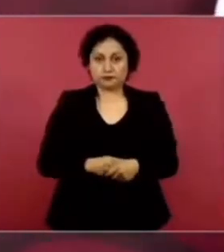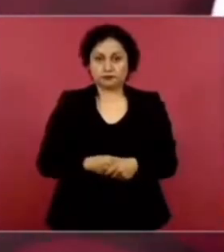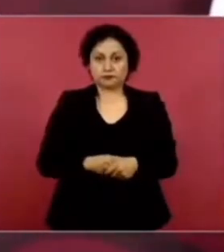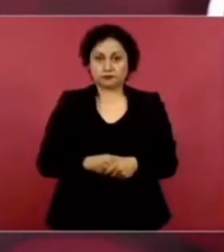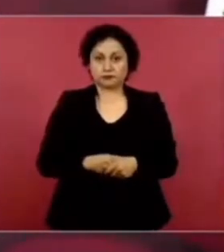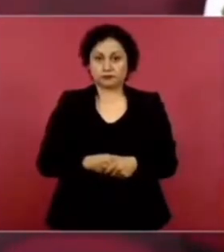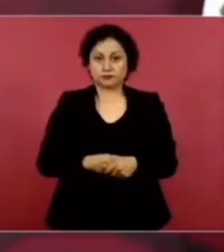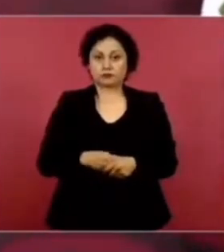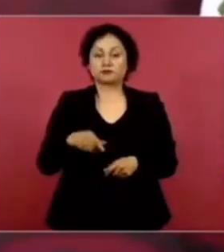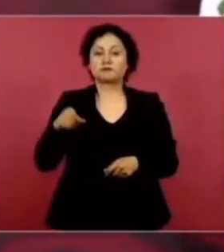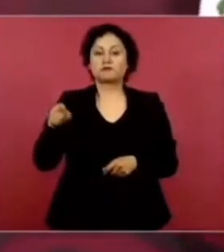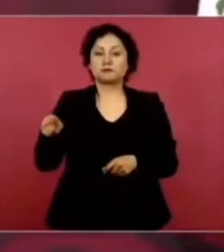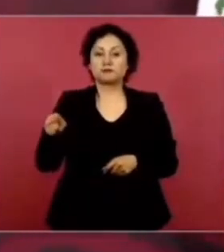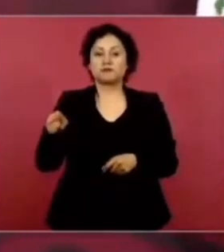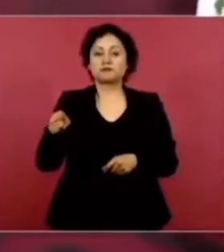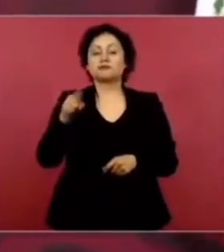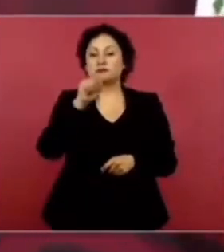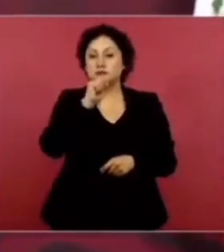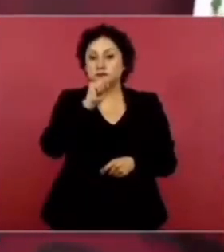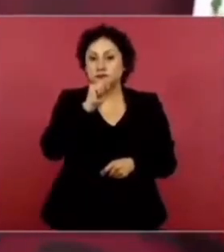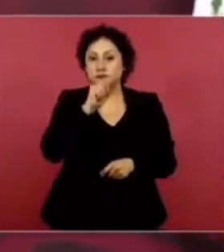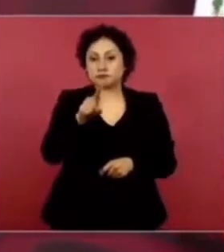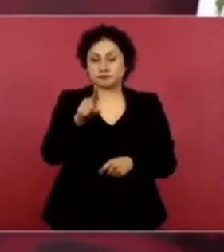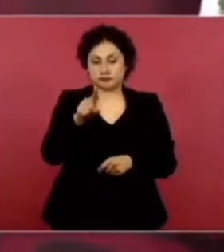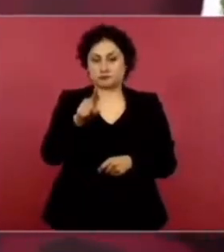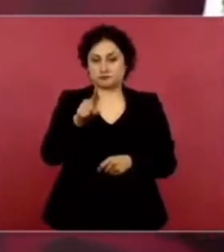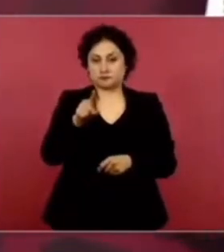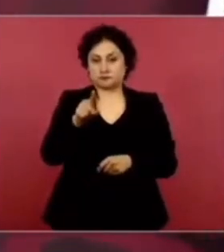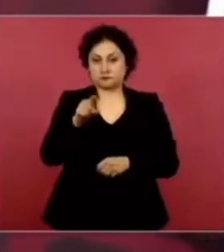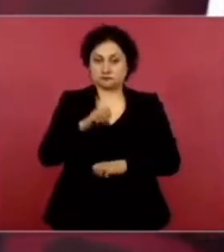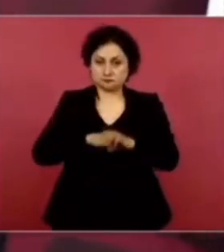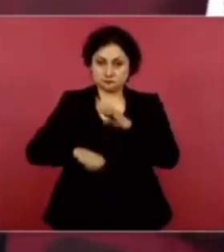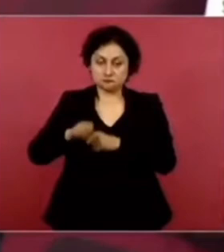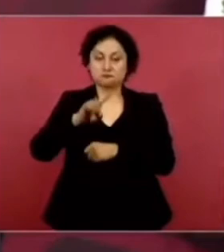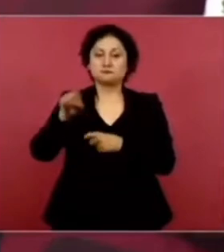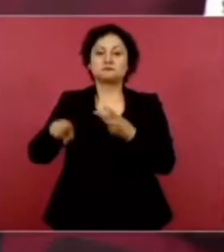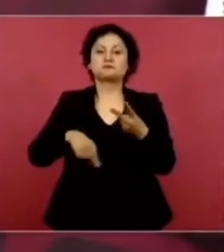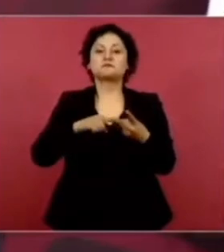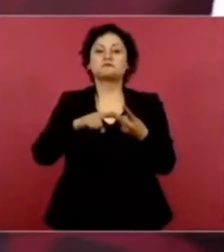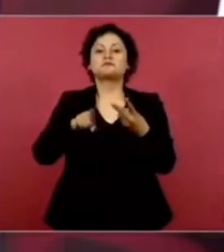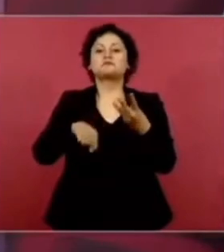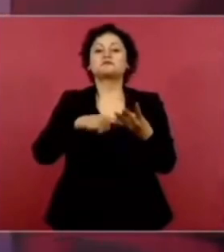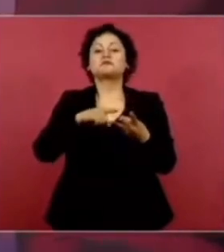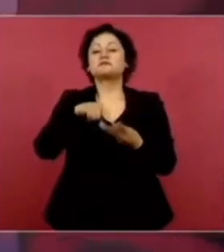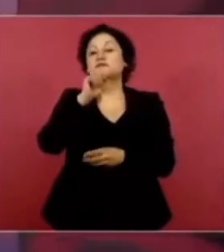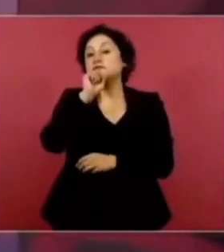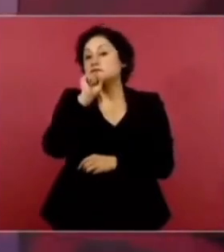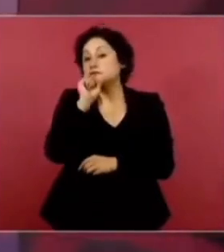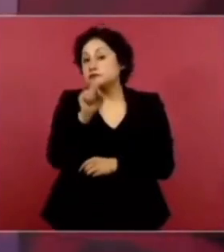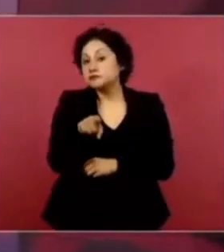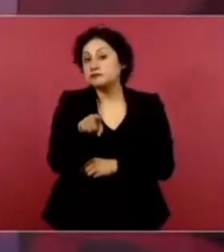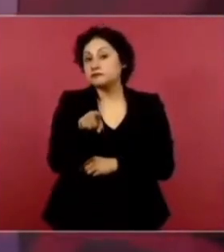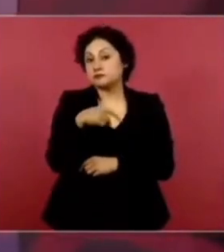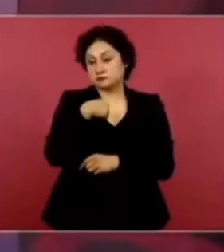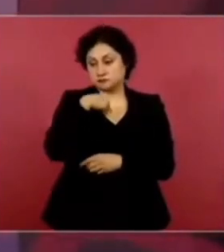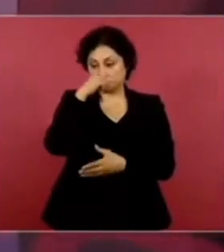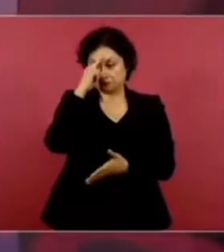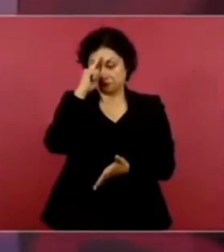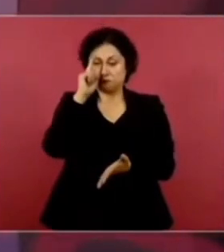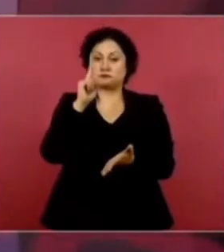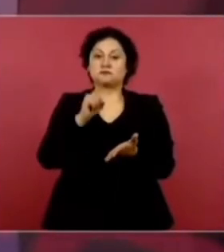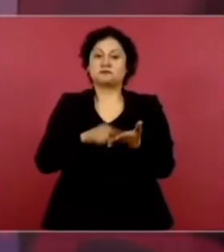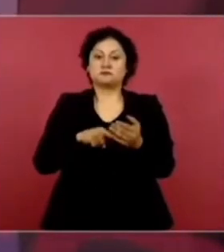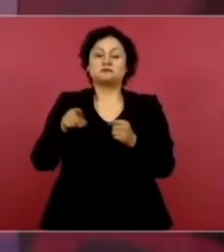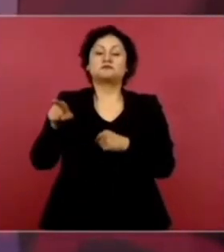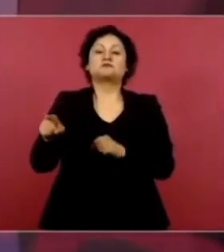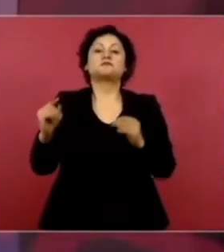Cancilleres. Y luego. Yo creo que. Vemos palacio. Templo de las